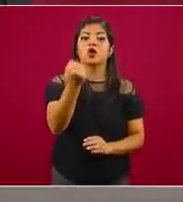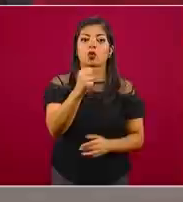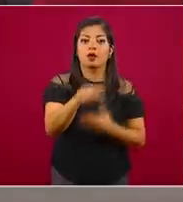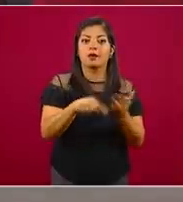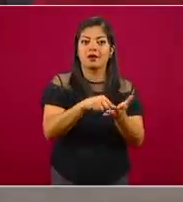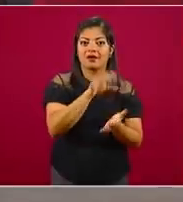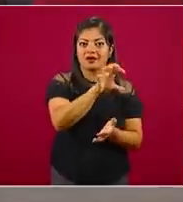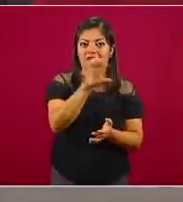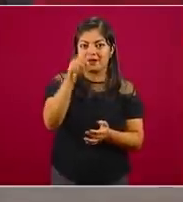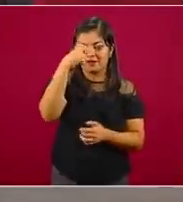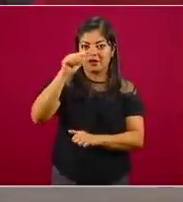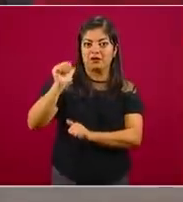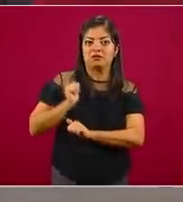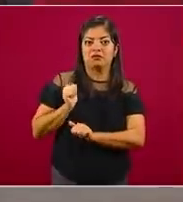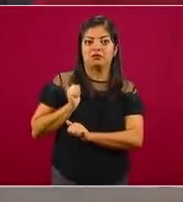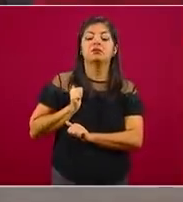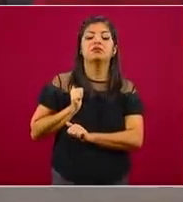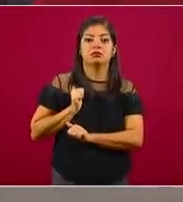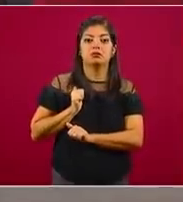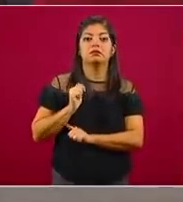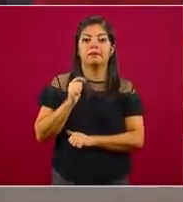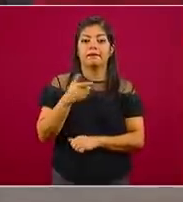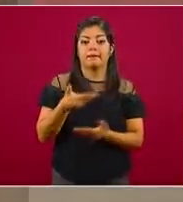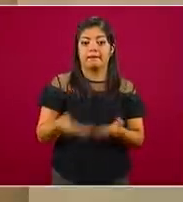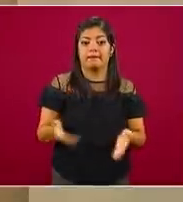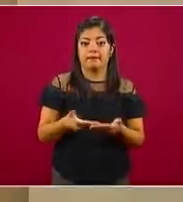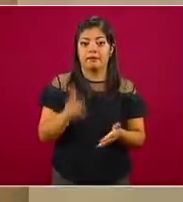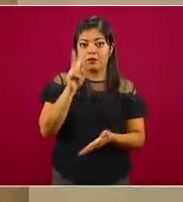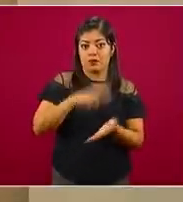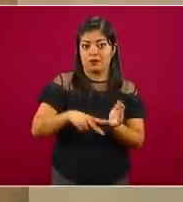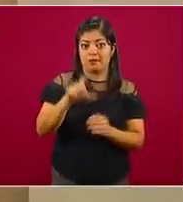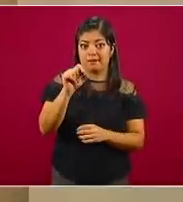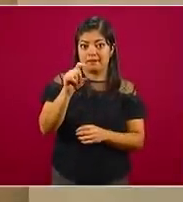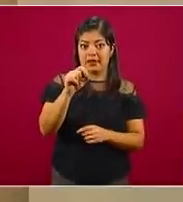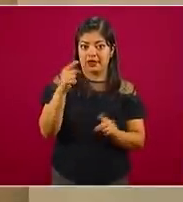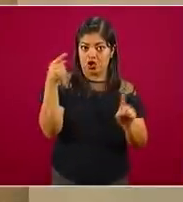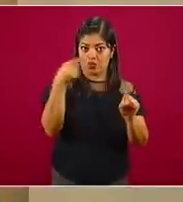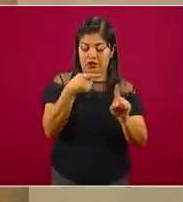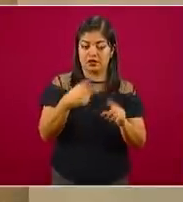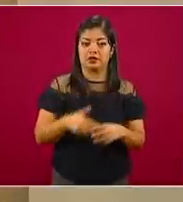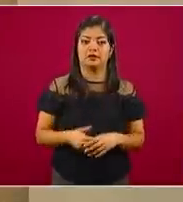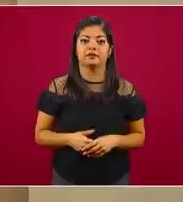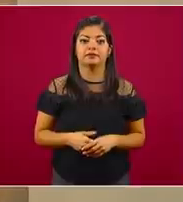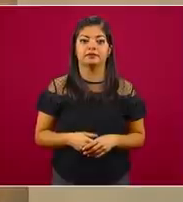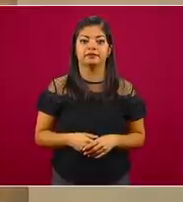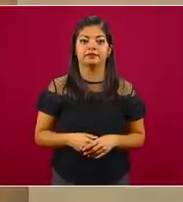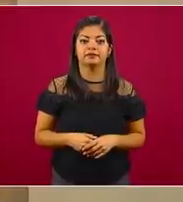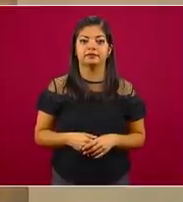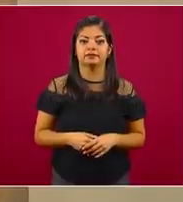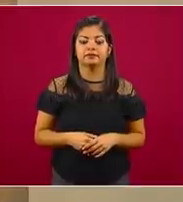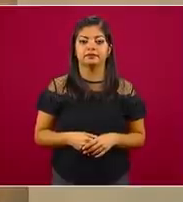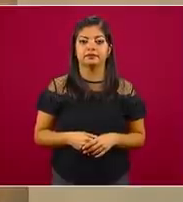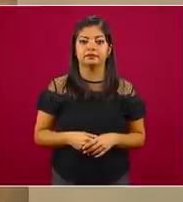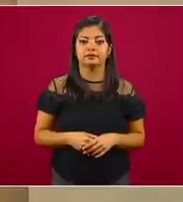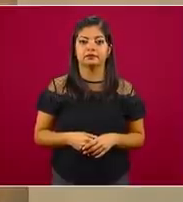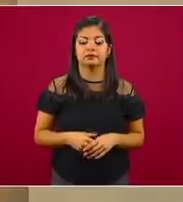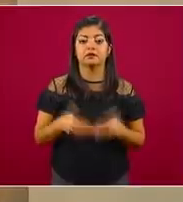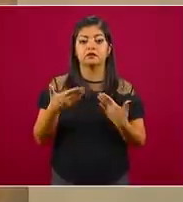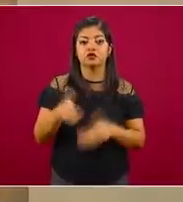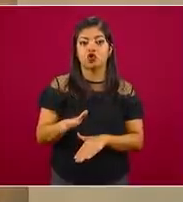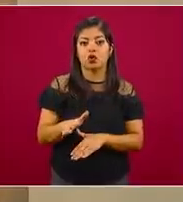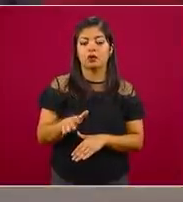que están considerados para el presente año. Adelante. En materia de